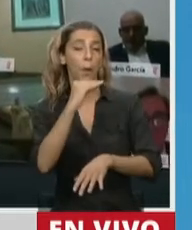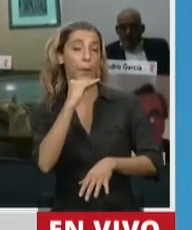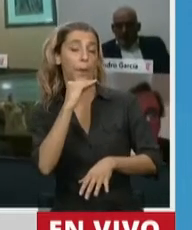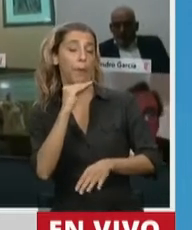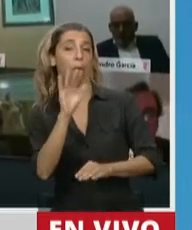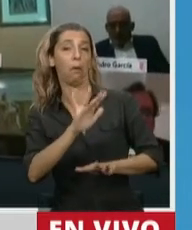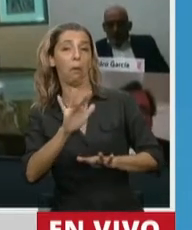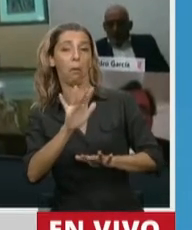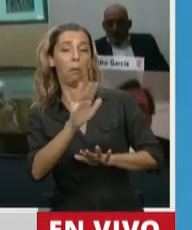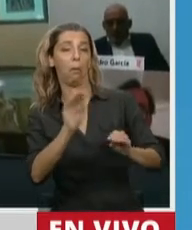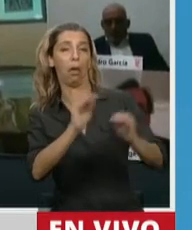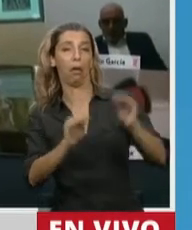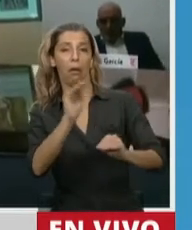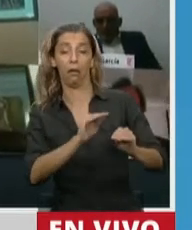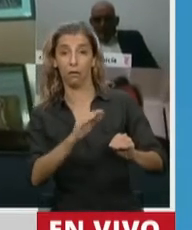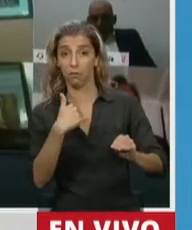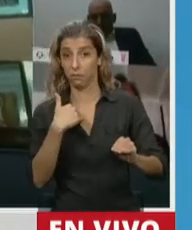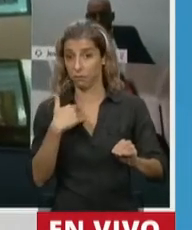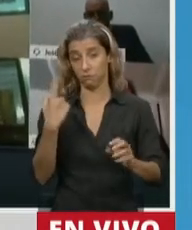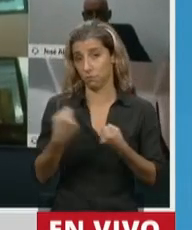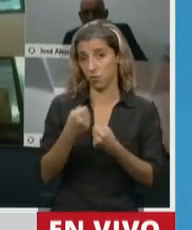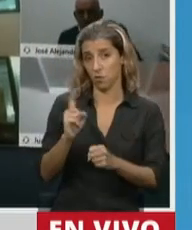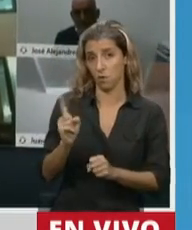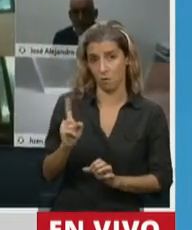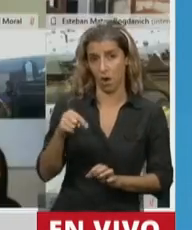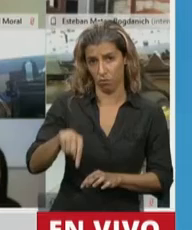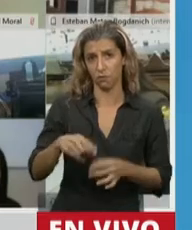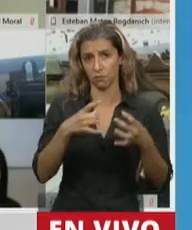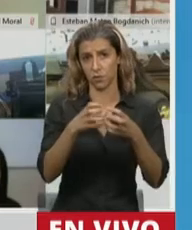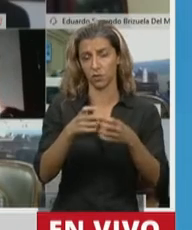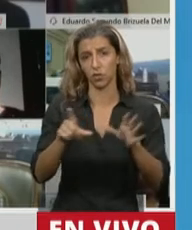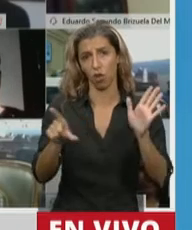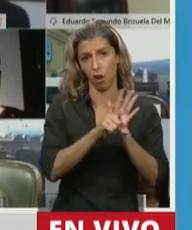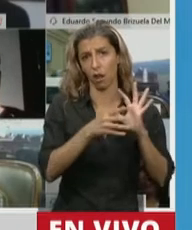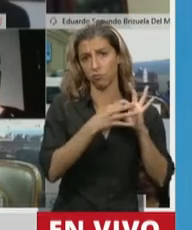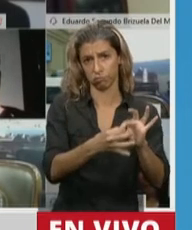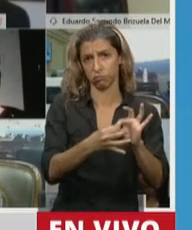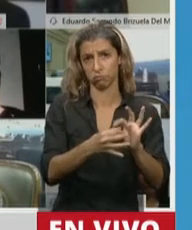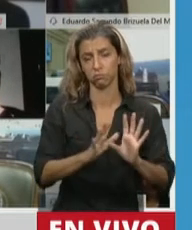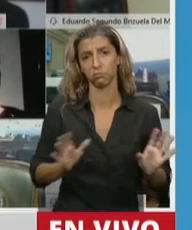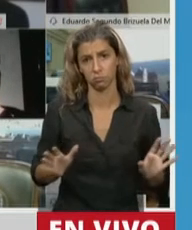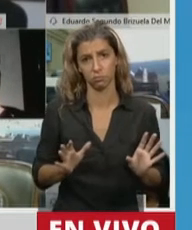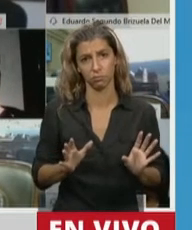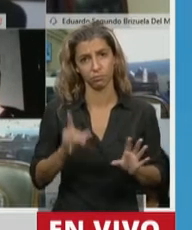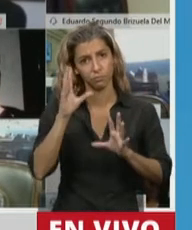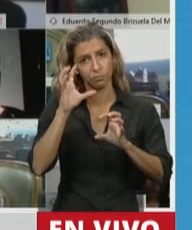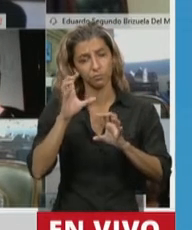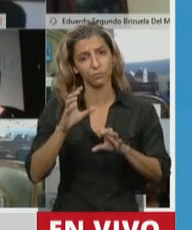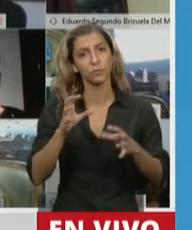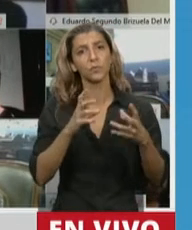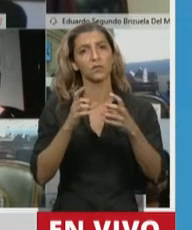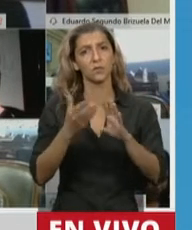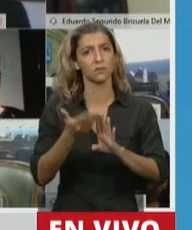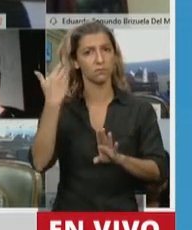creo que de ninguna manera, esta es una sesión legal. Y recordemos que en la sesión anterior, el